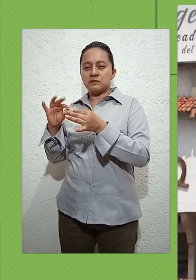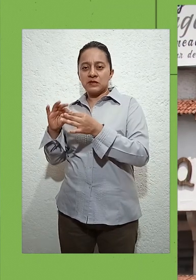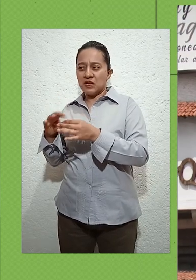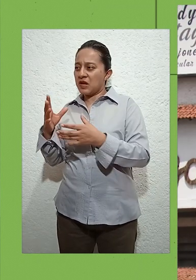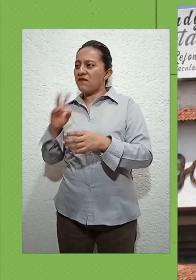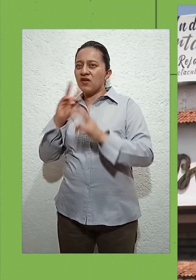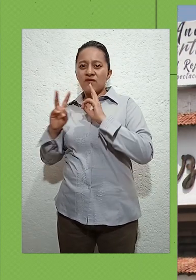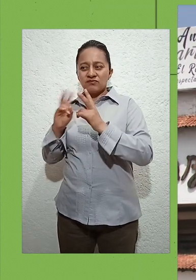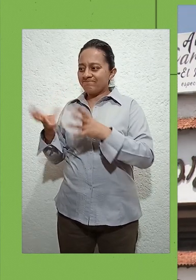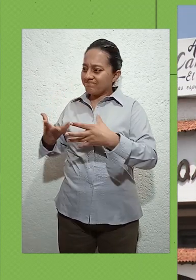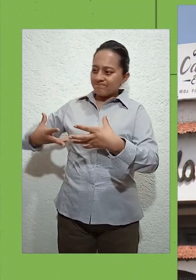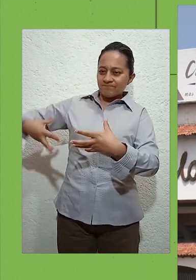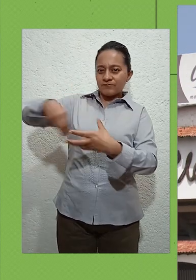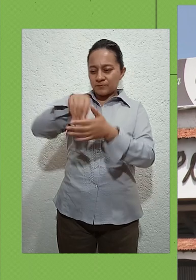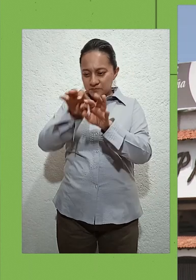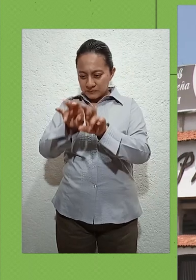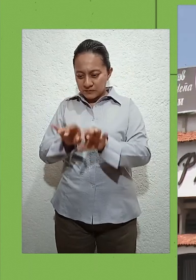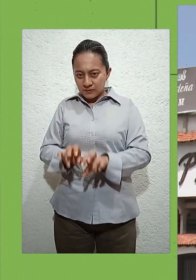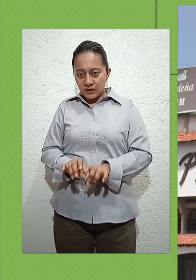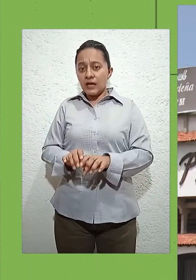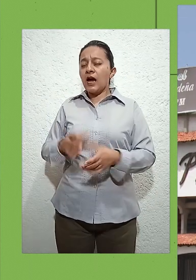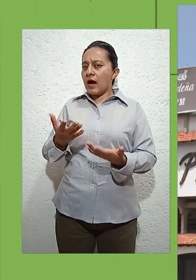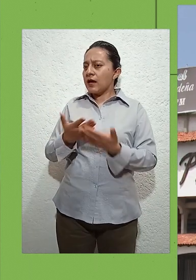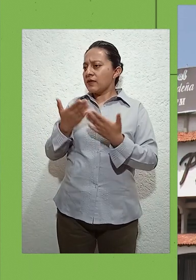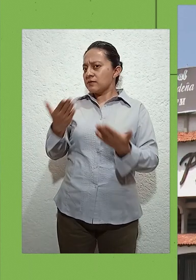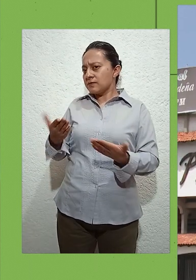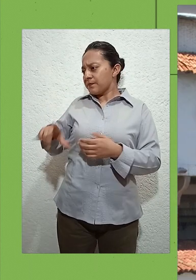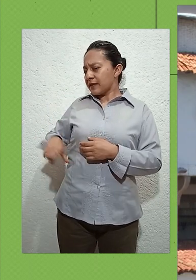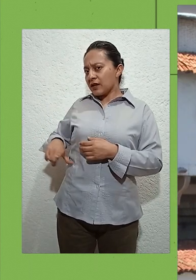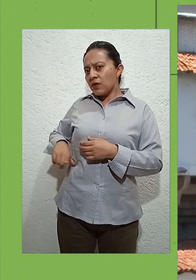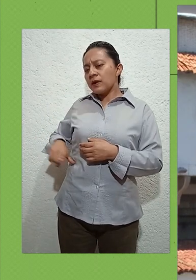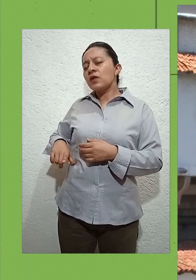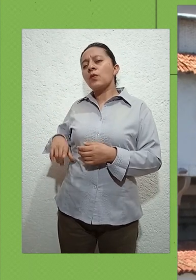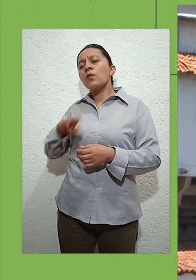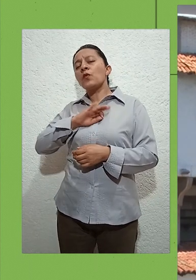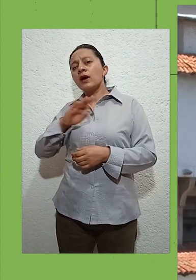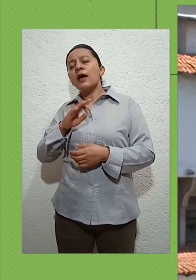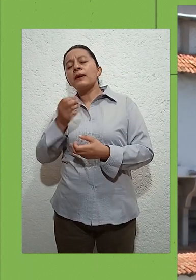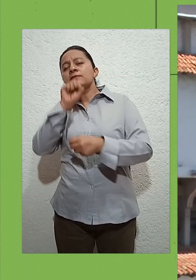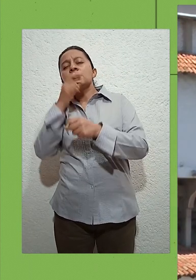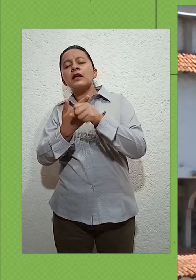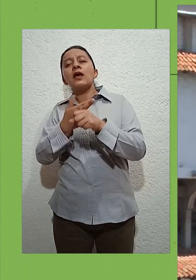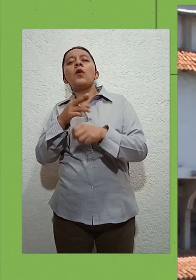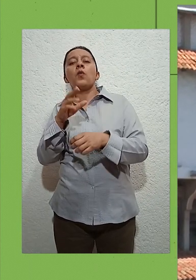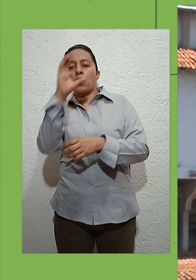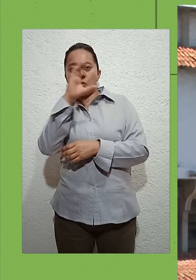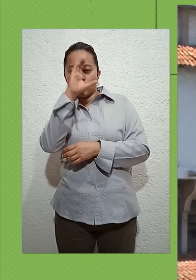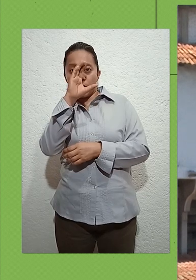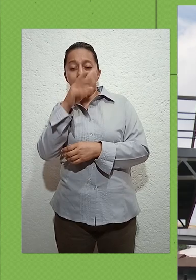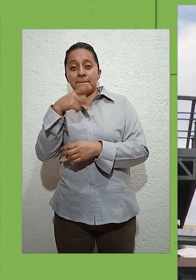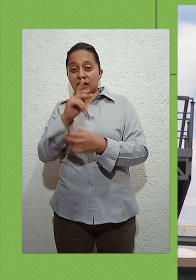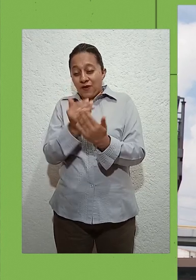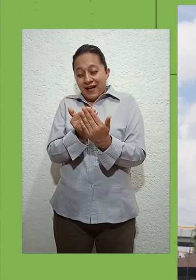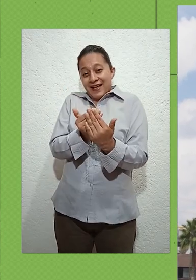el gobernador puede tomar la opinión de la Secretaría de Cultura, pero si con antelación se apoya en la integración del expediente, será más fácil